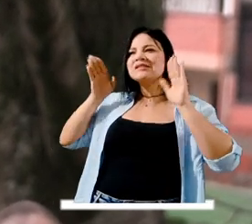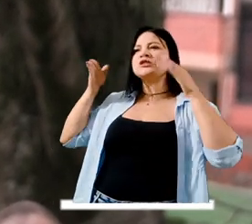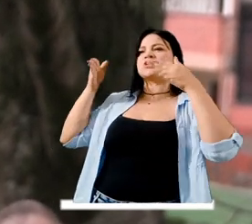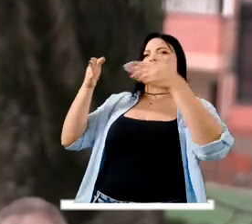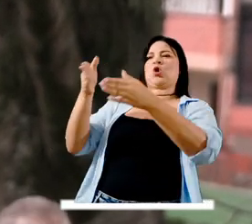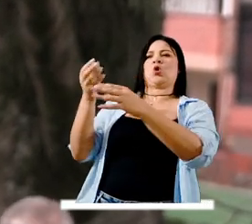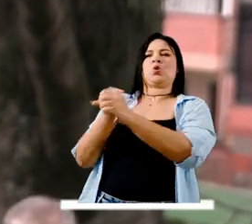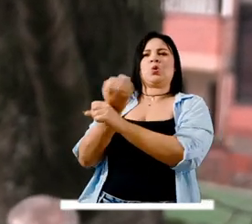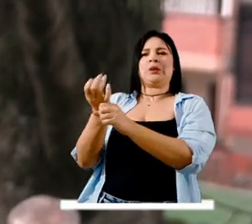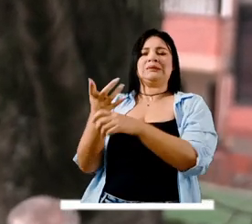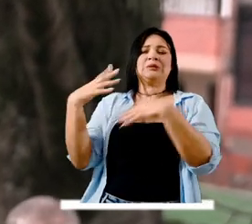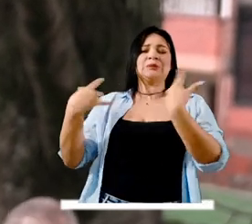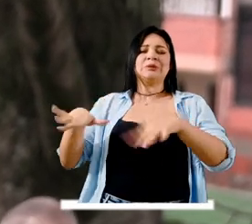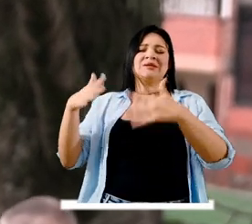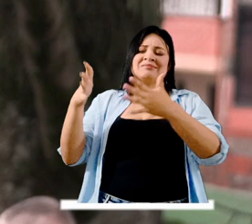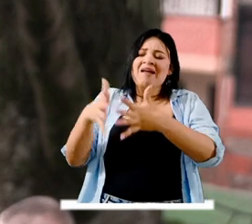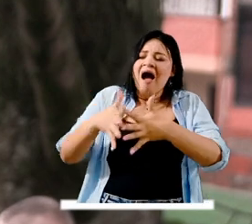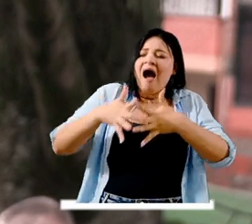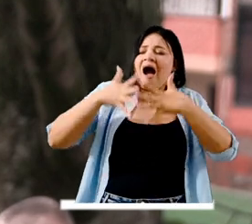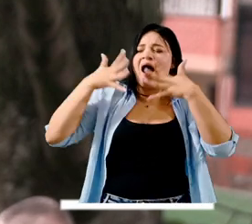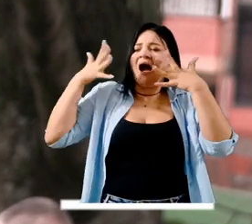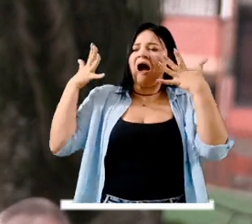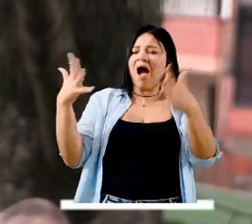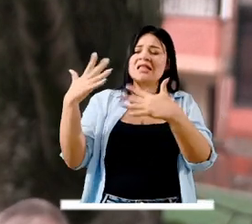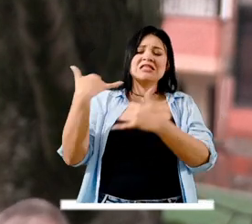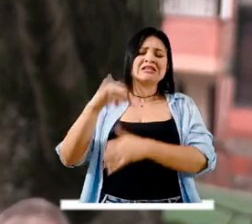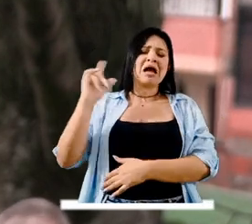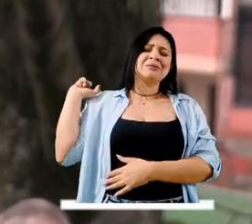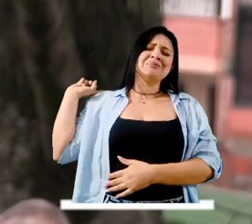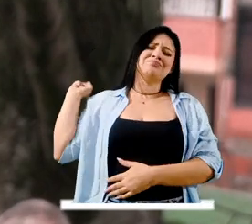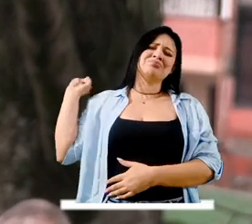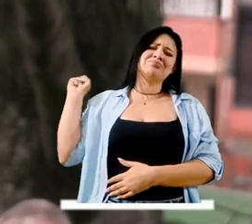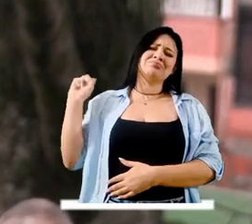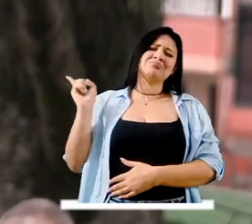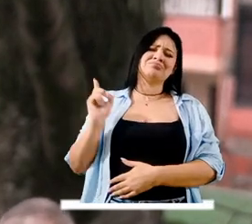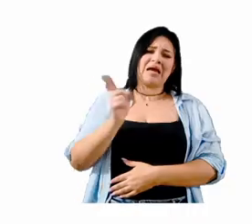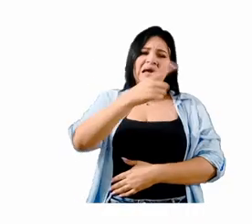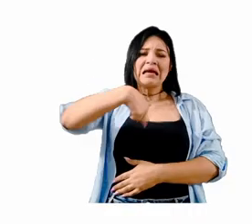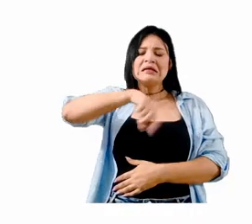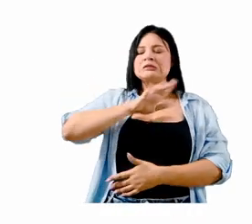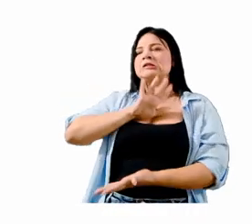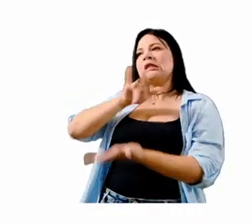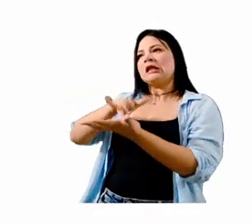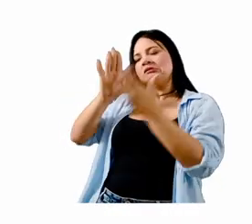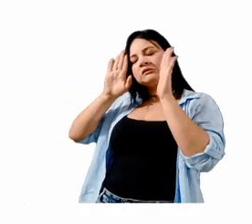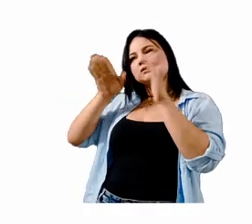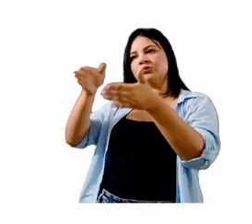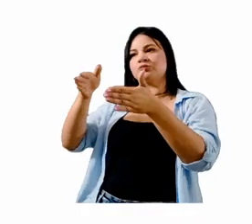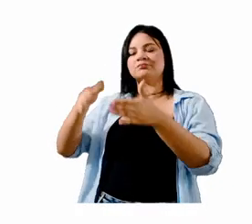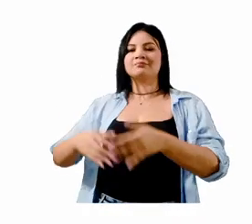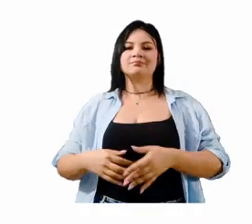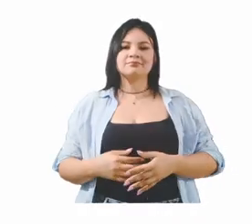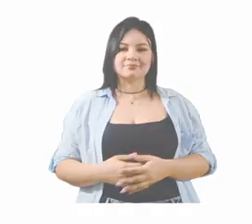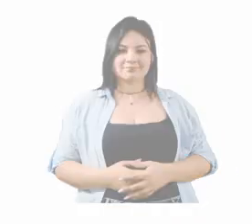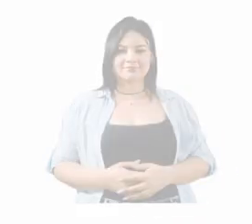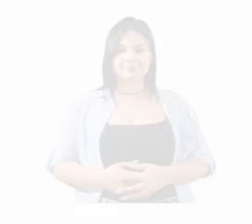zona de expansión más grande que tiene el distrito y que desde hace muchos años están en deuda con él ¡Gracias!